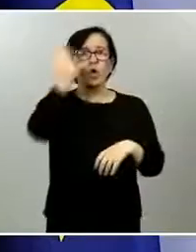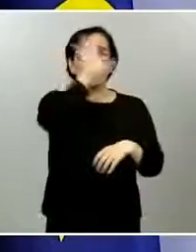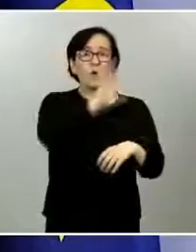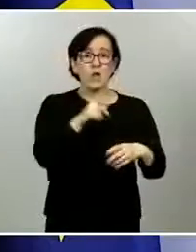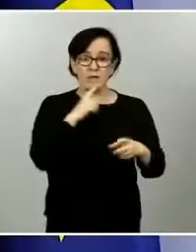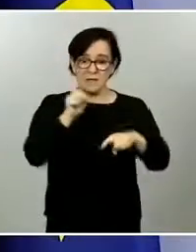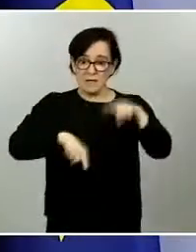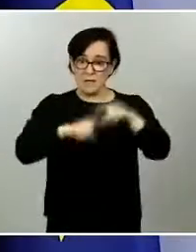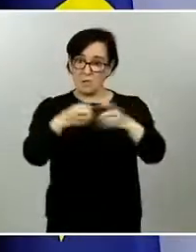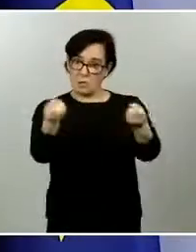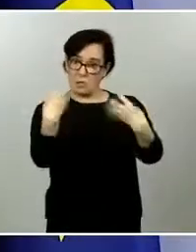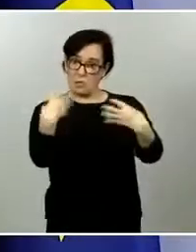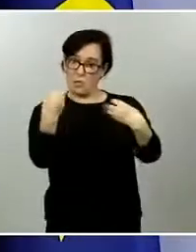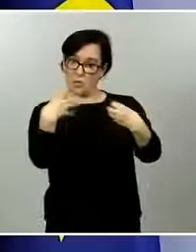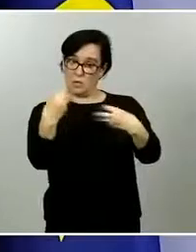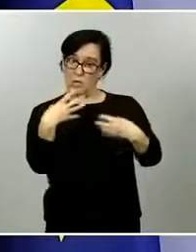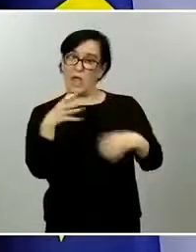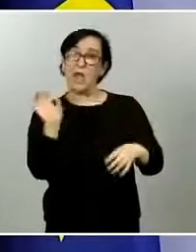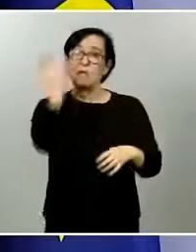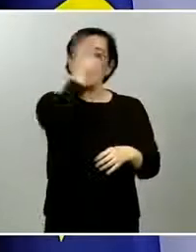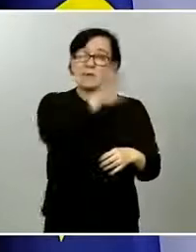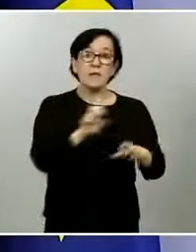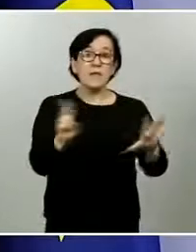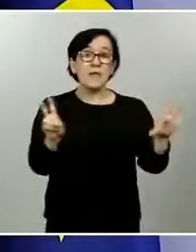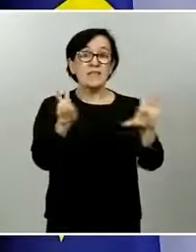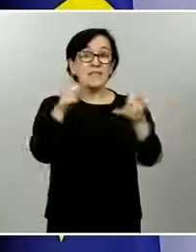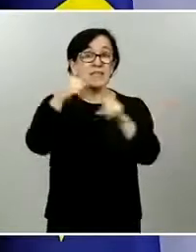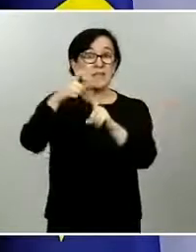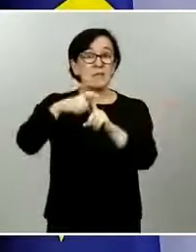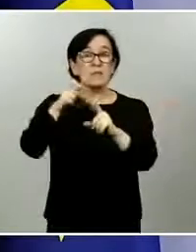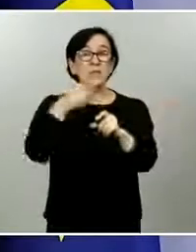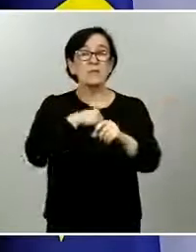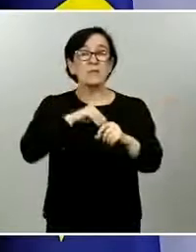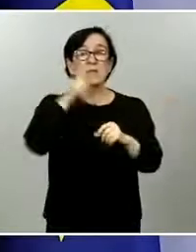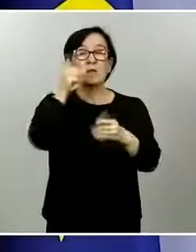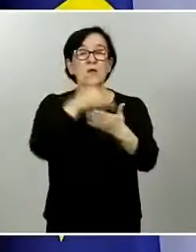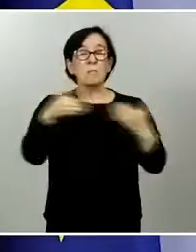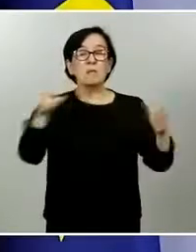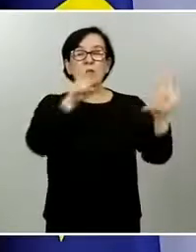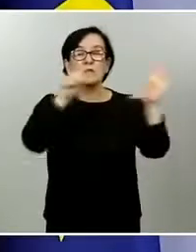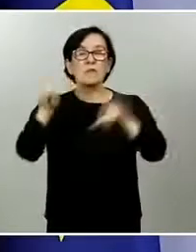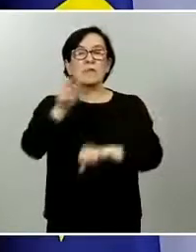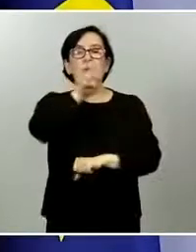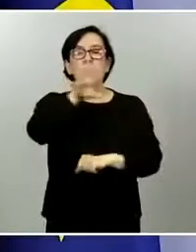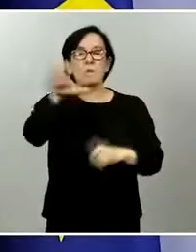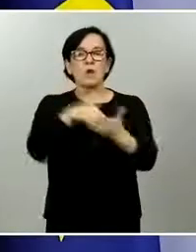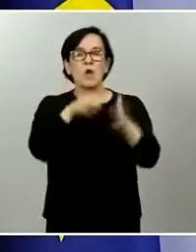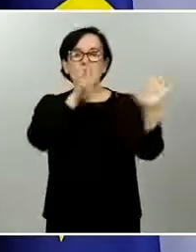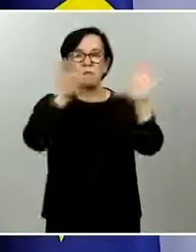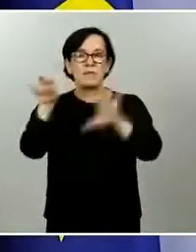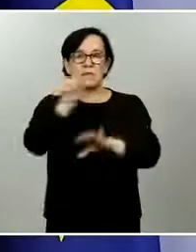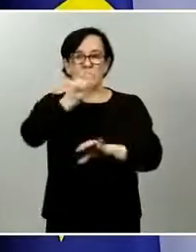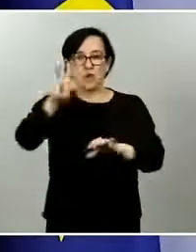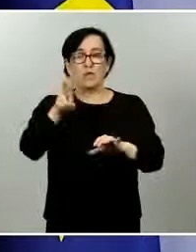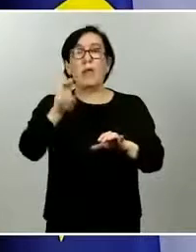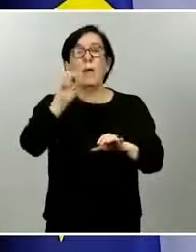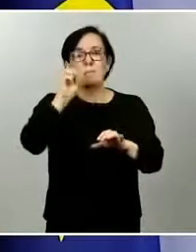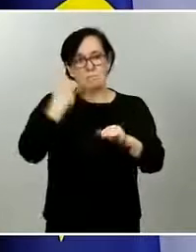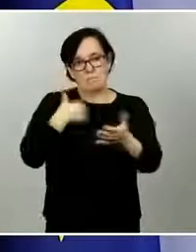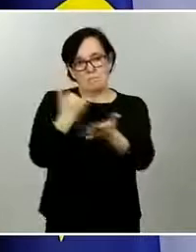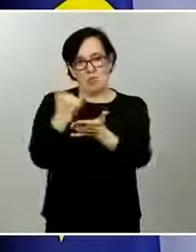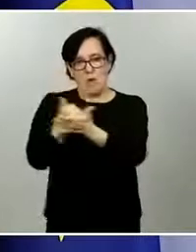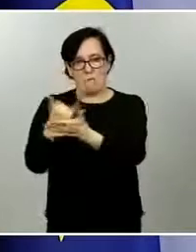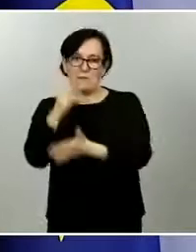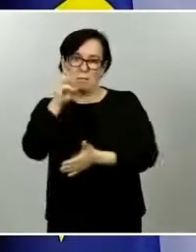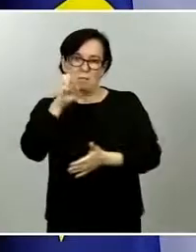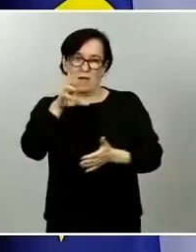robustos ya llevamos una serie de tres semanas como mínimo de estos datos y según los datos que nos proporcionan